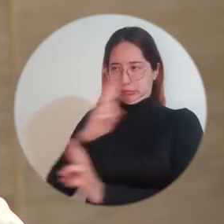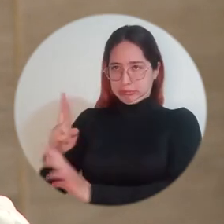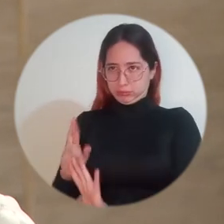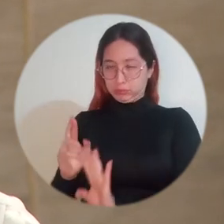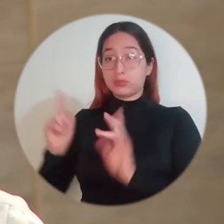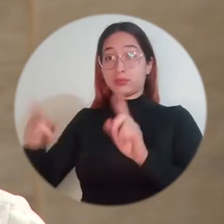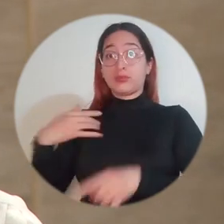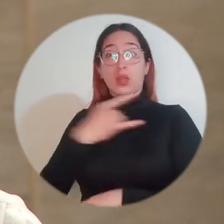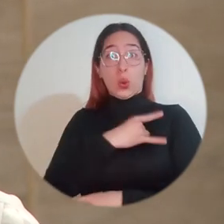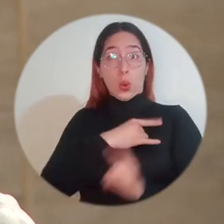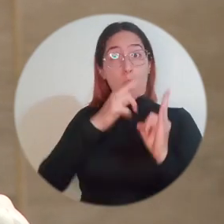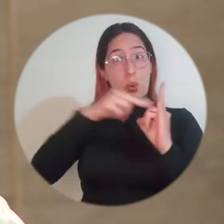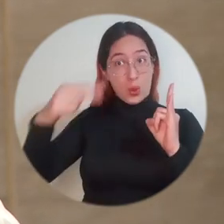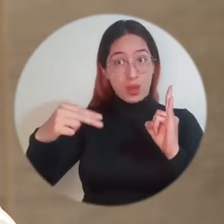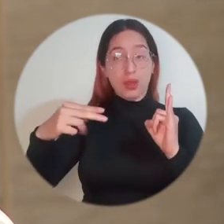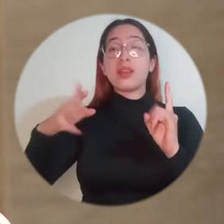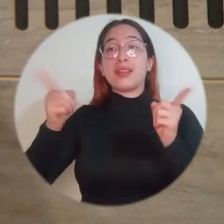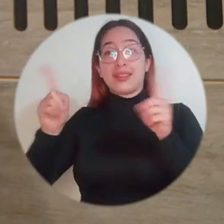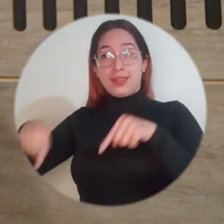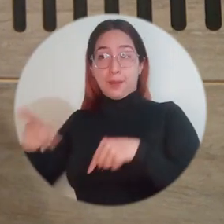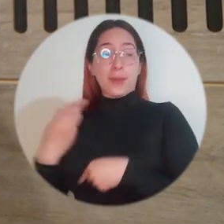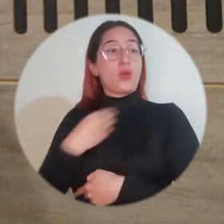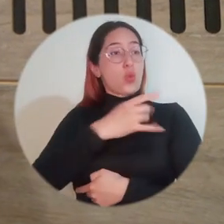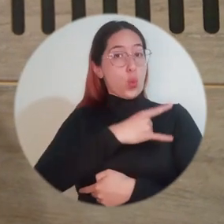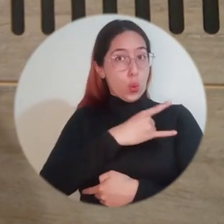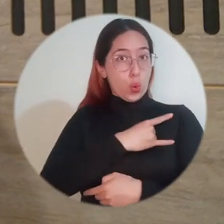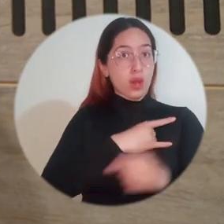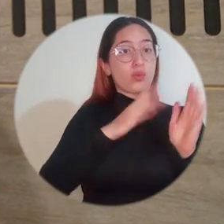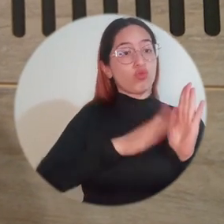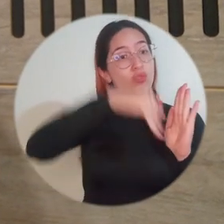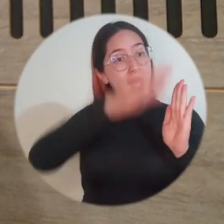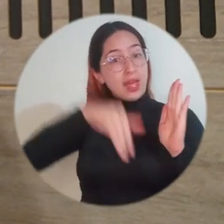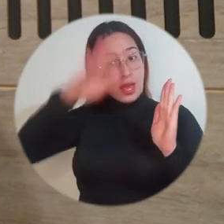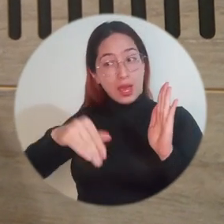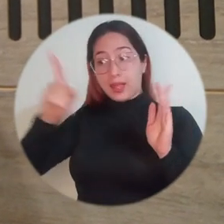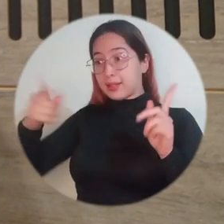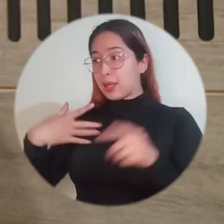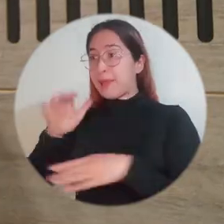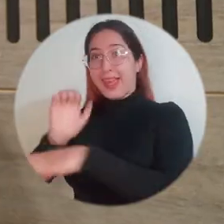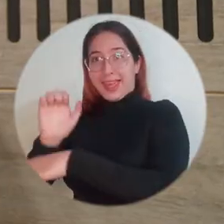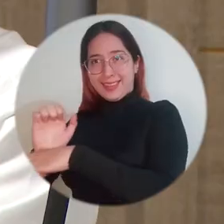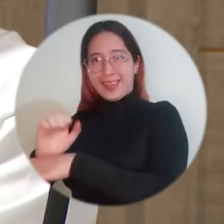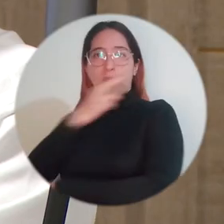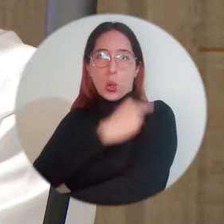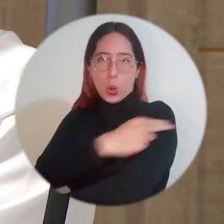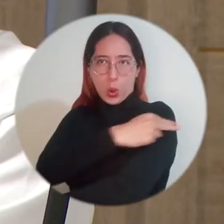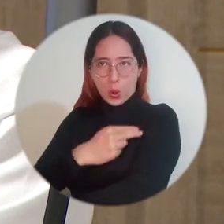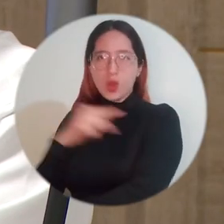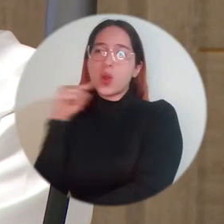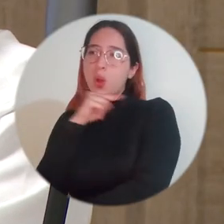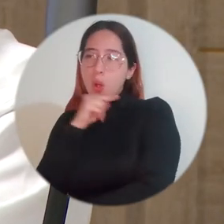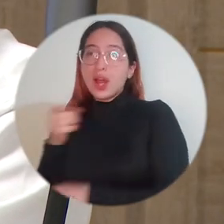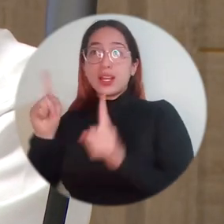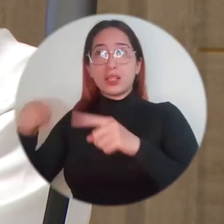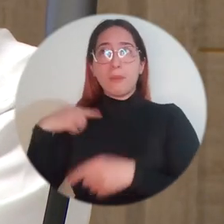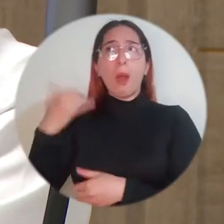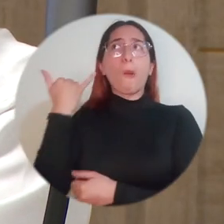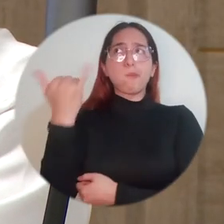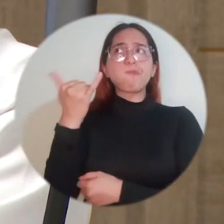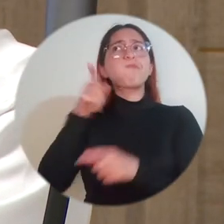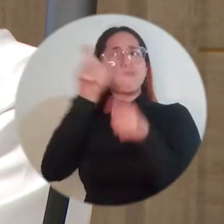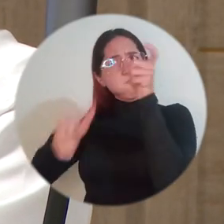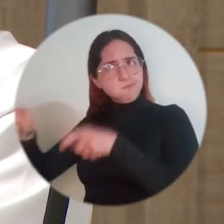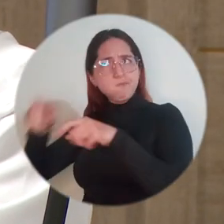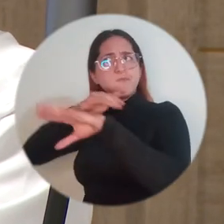En alianza con la institución universitaria tecnológico de Antioquia y el Comité Internacional de la Cruz Roja, este III Congreso tuvo como